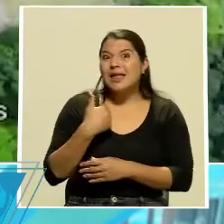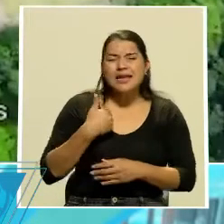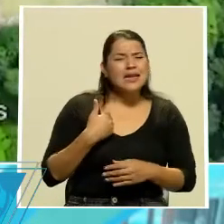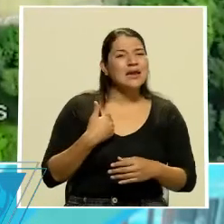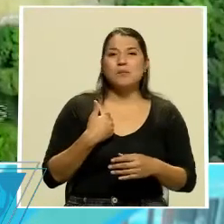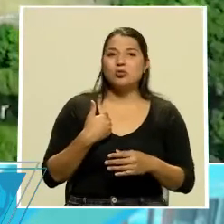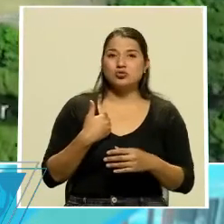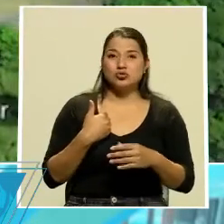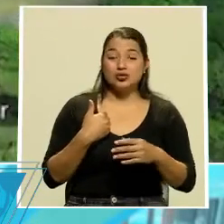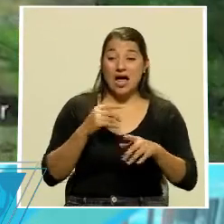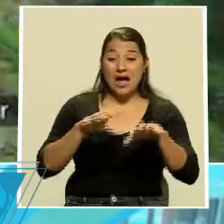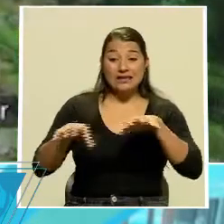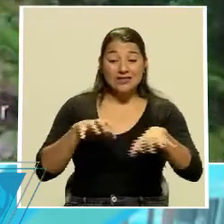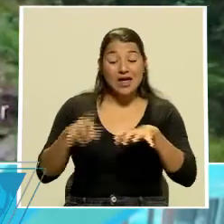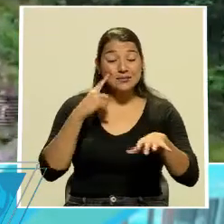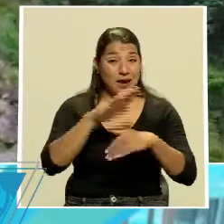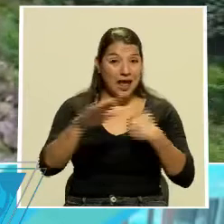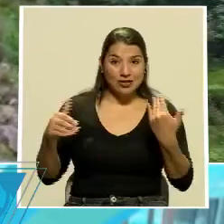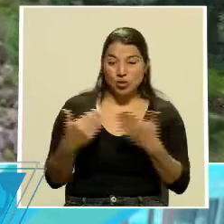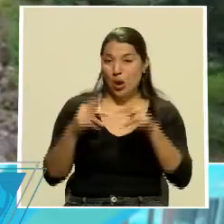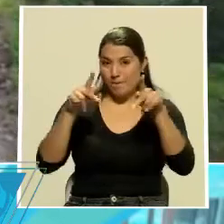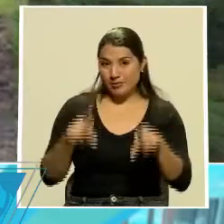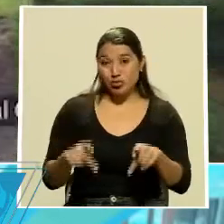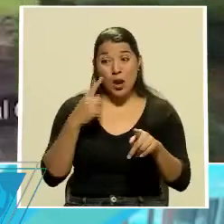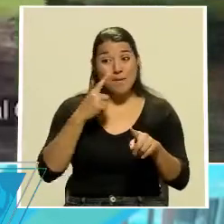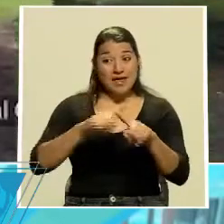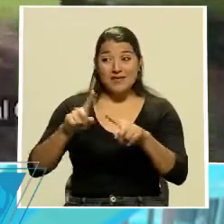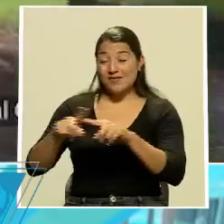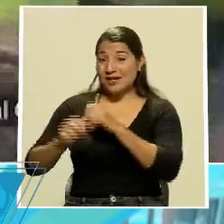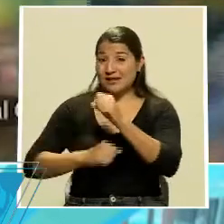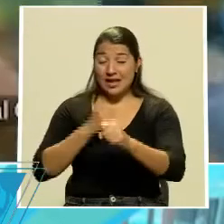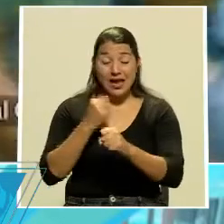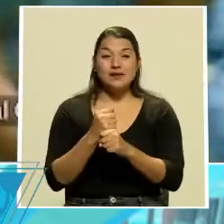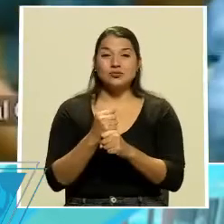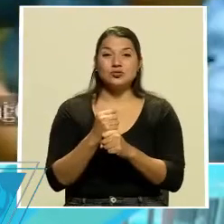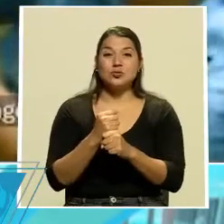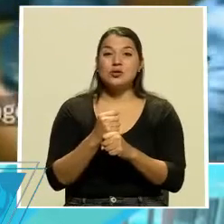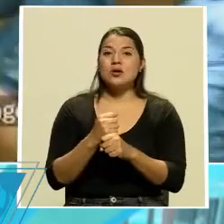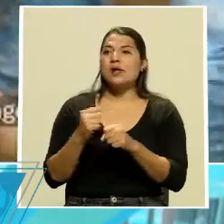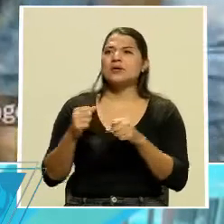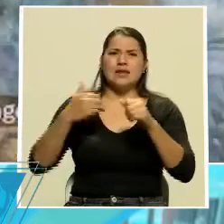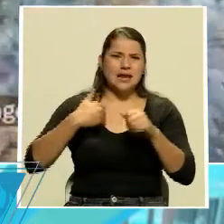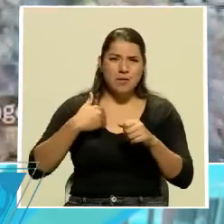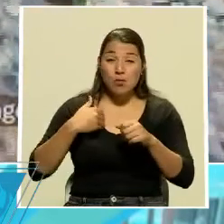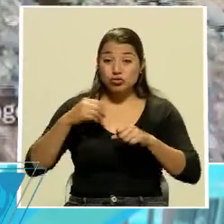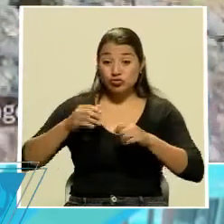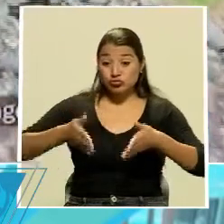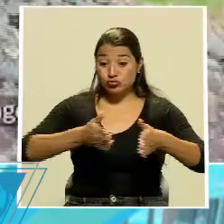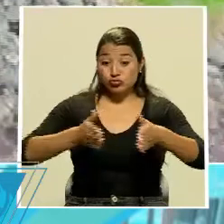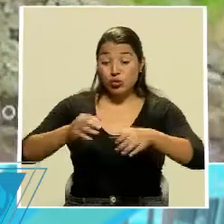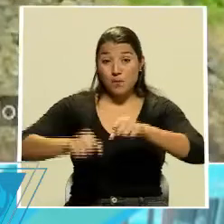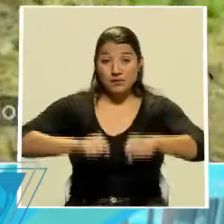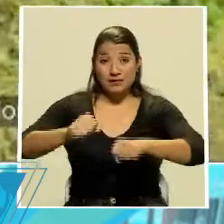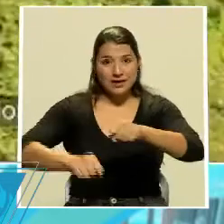todos los turistas. Tenemos rutas para todas las edades y para todos los niveles. Rutas planas, rutas intermedias, rutas